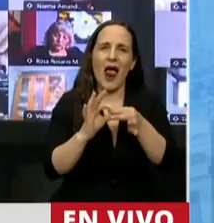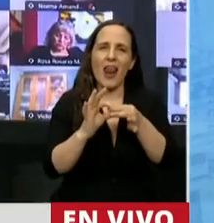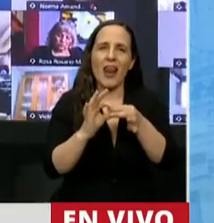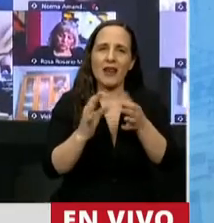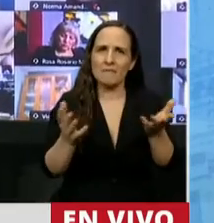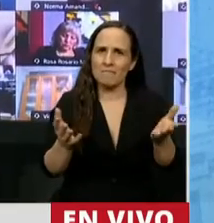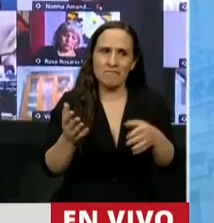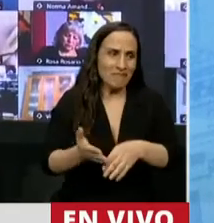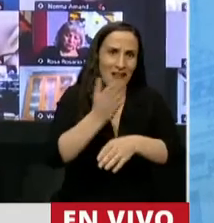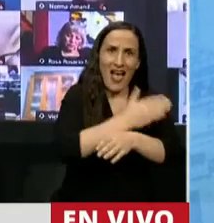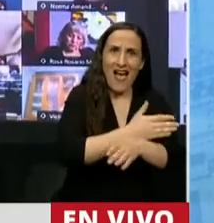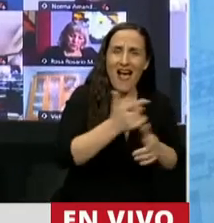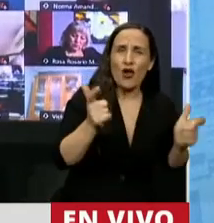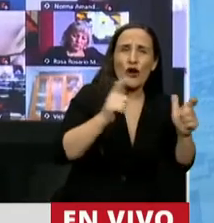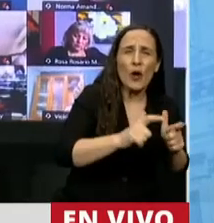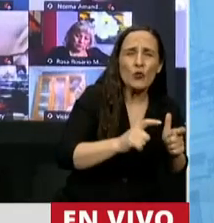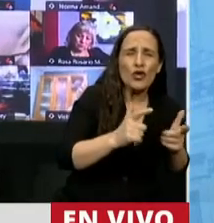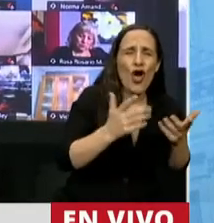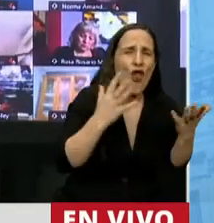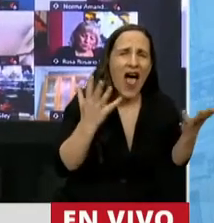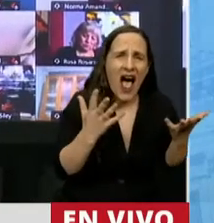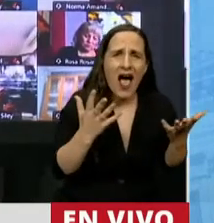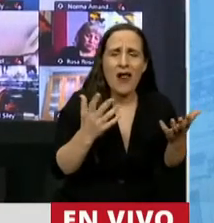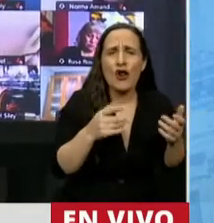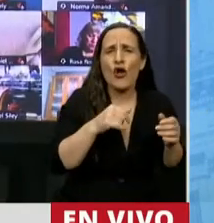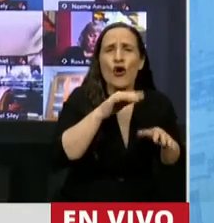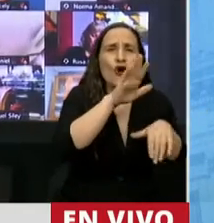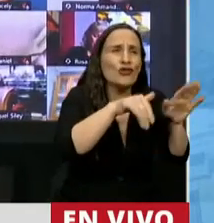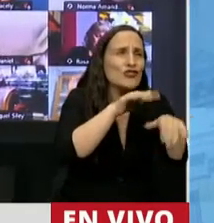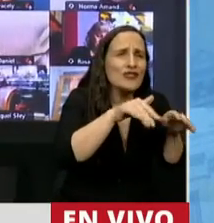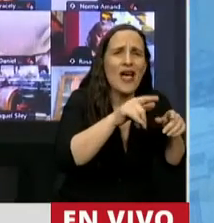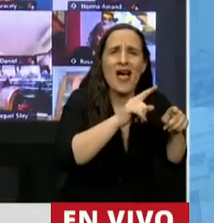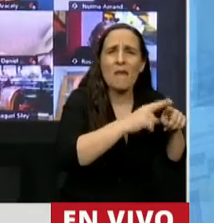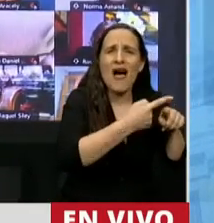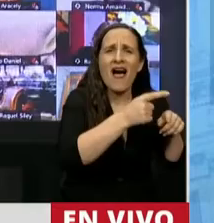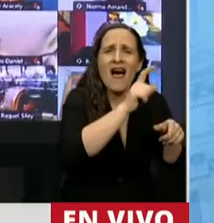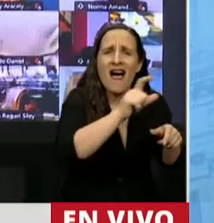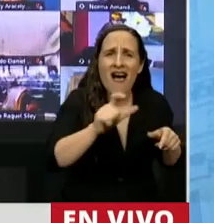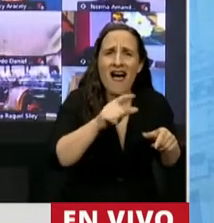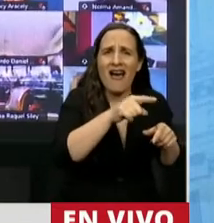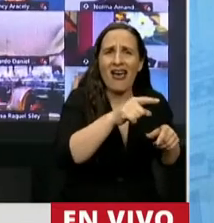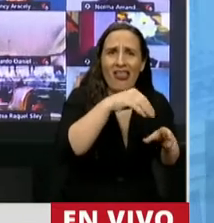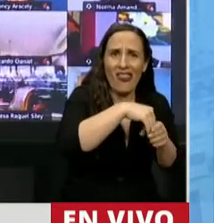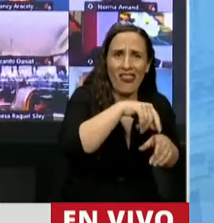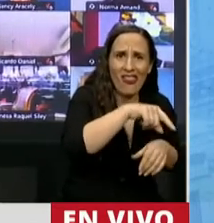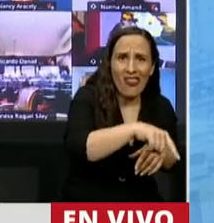informativa previa, no se citó siquiera a los funcionarios, ni nacionales,